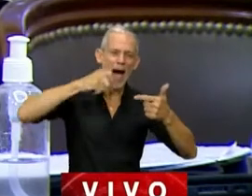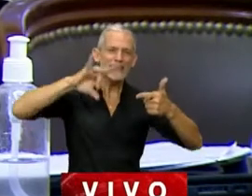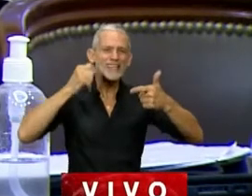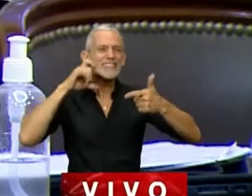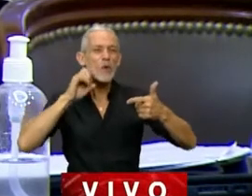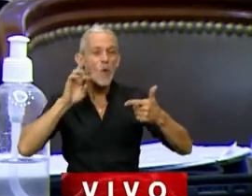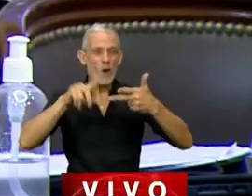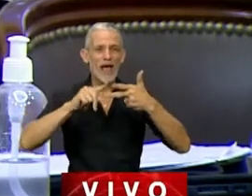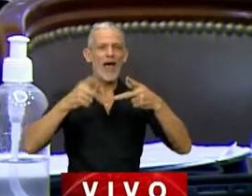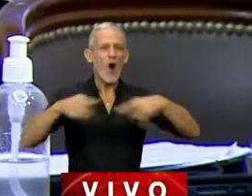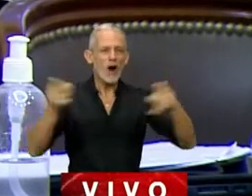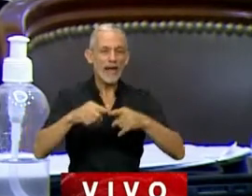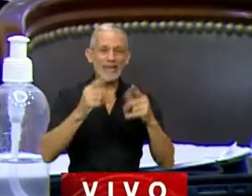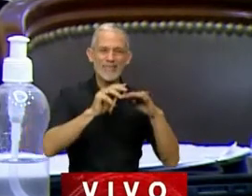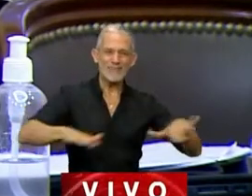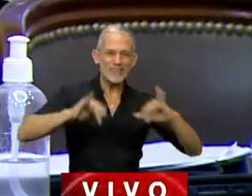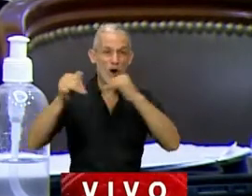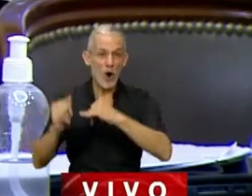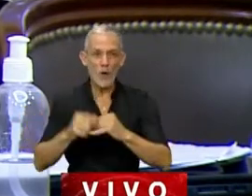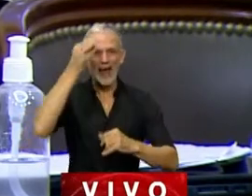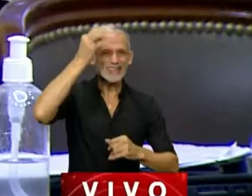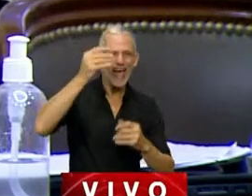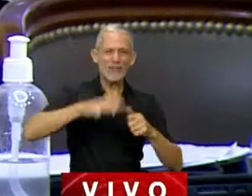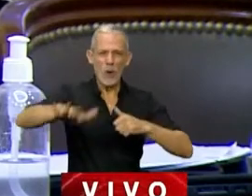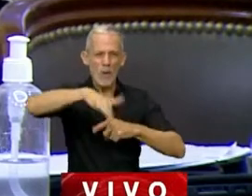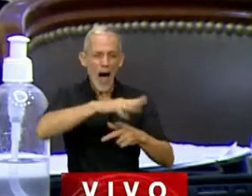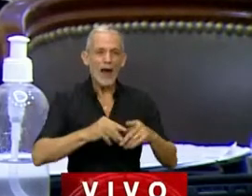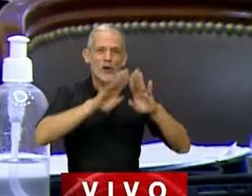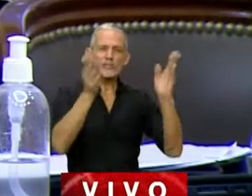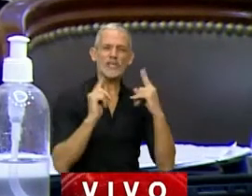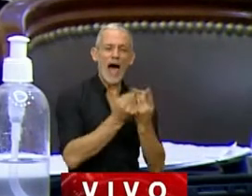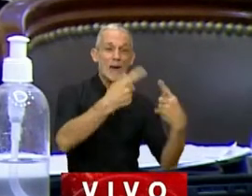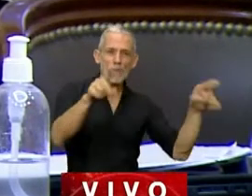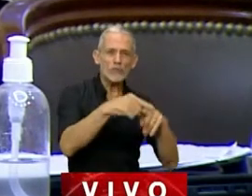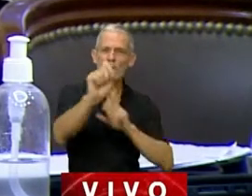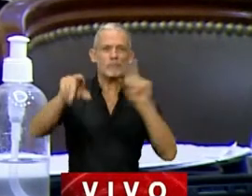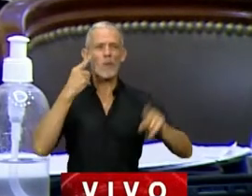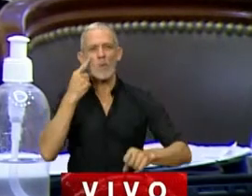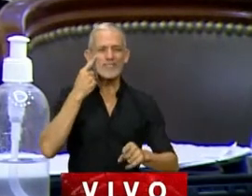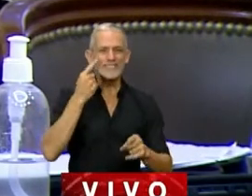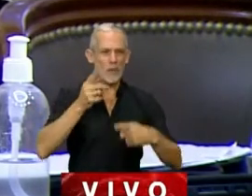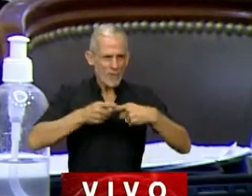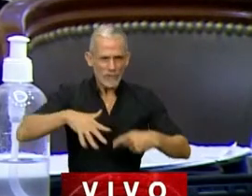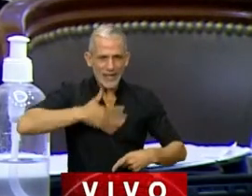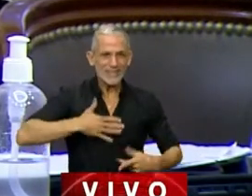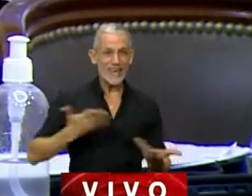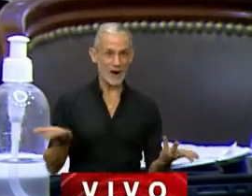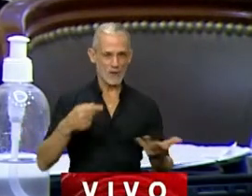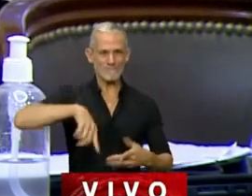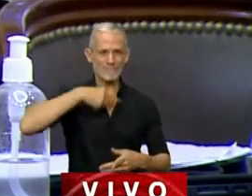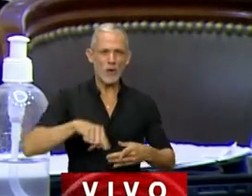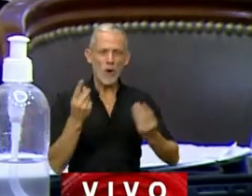la orquesta Infantos Juveniles, los grupos de teatros barriales, las salas de teatro, las bandas de música municipales, nuestros festejos patronales,